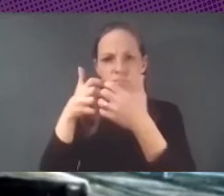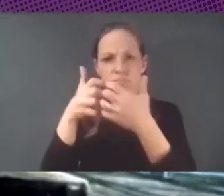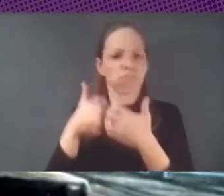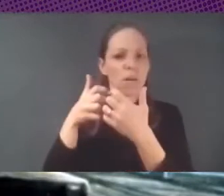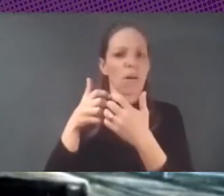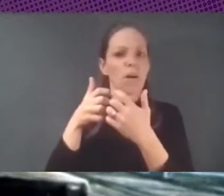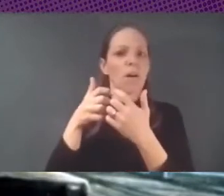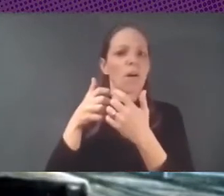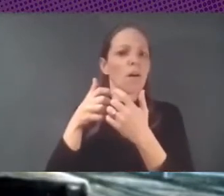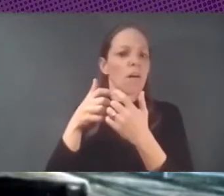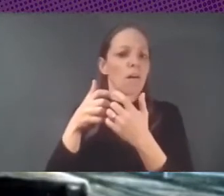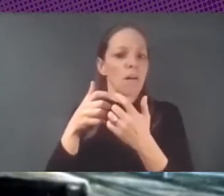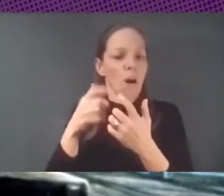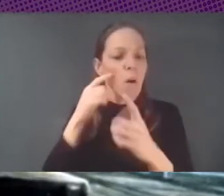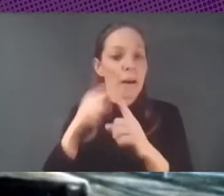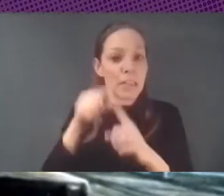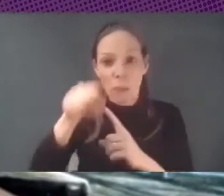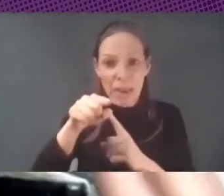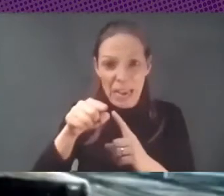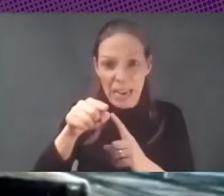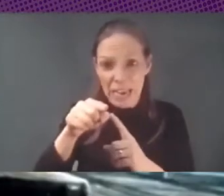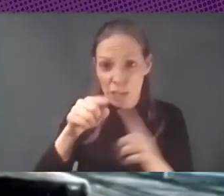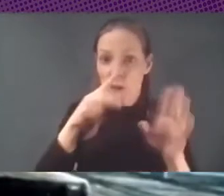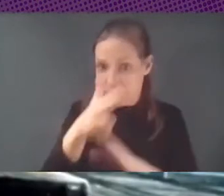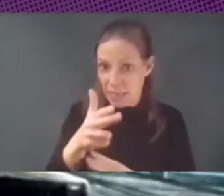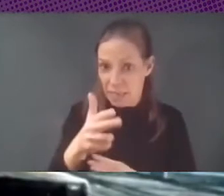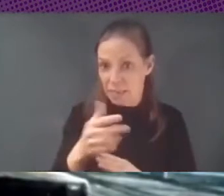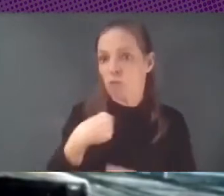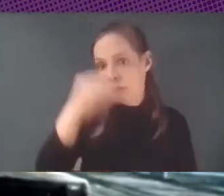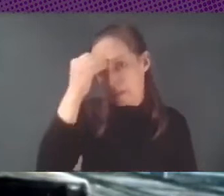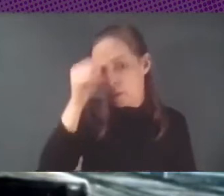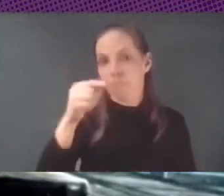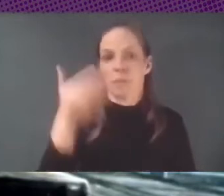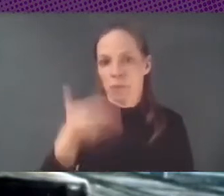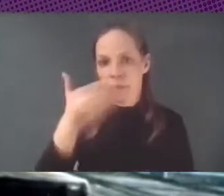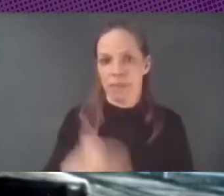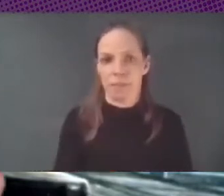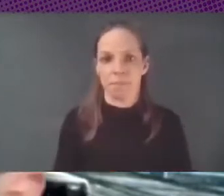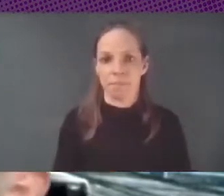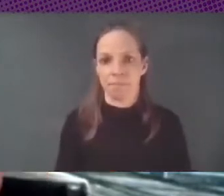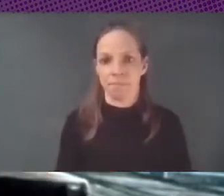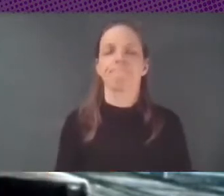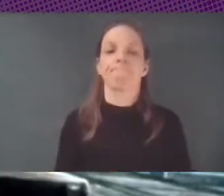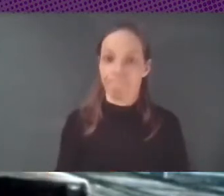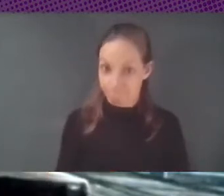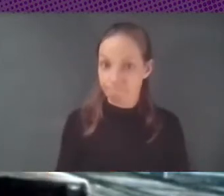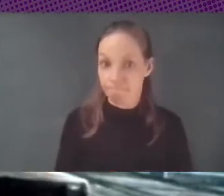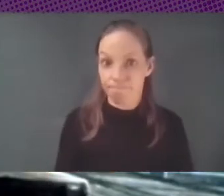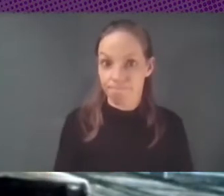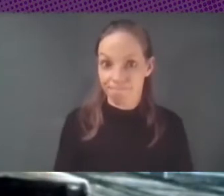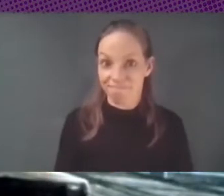llegar a ese punto y eso lo que creo que es importante sí absolutamente es